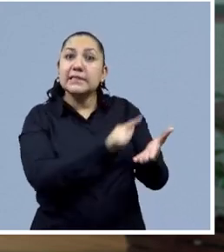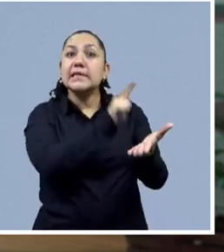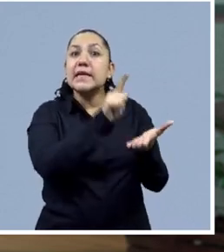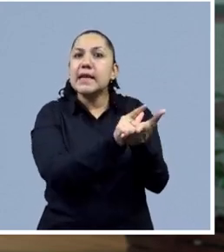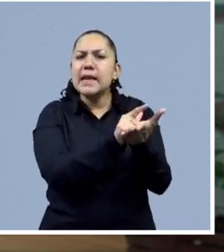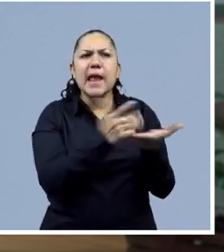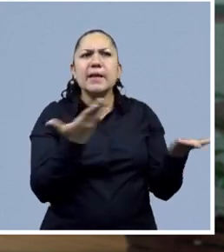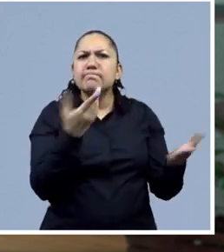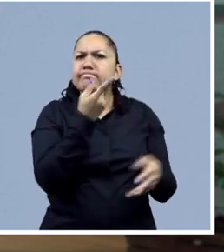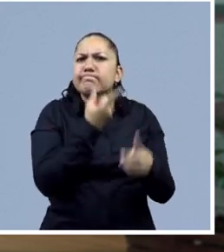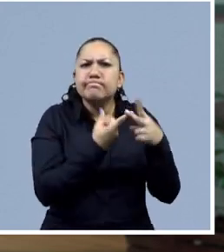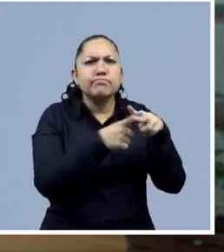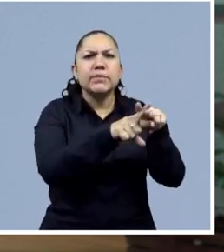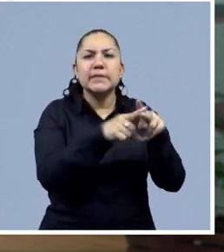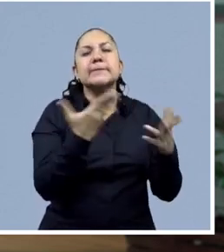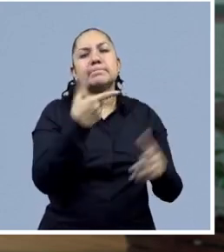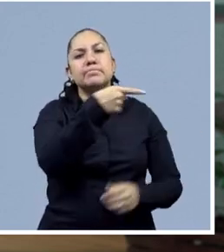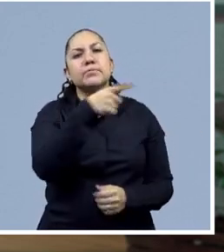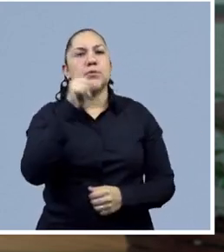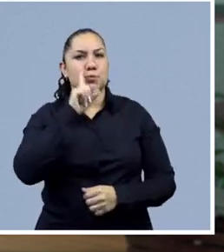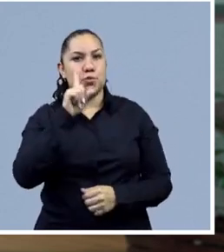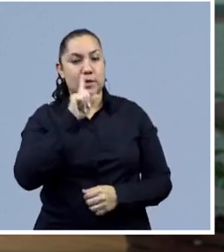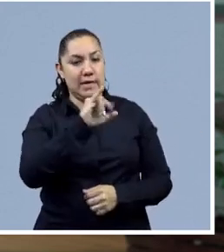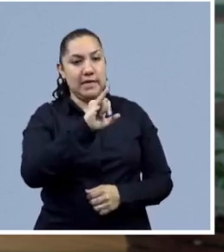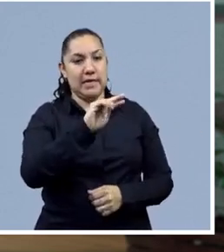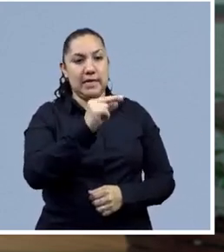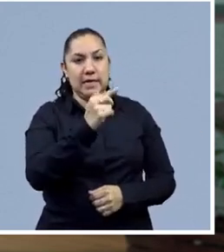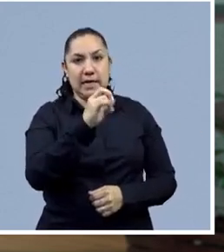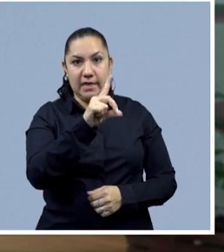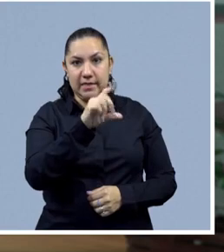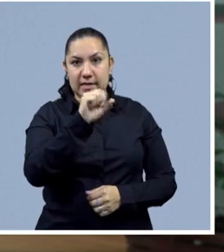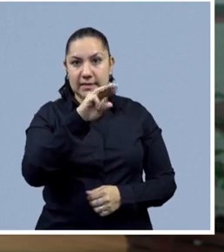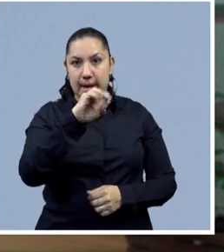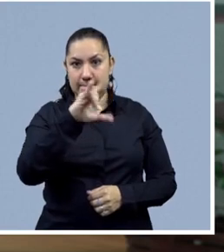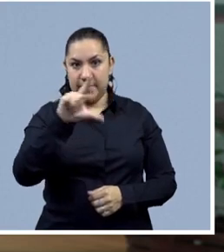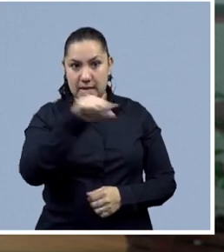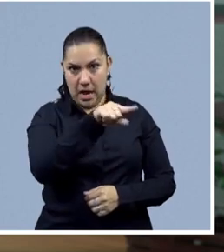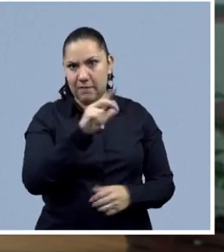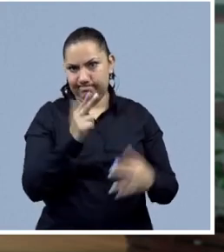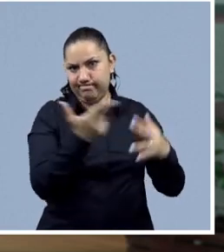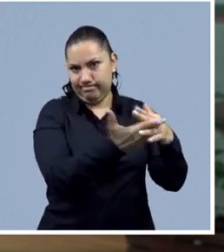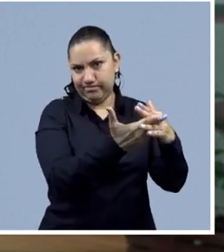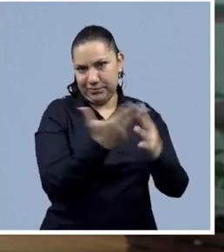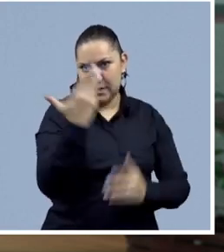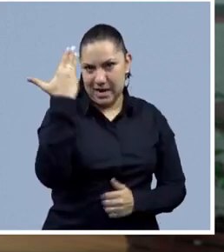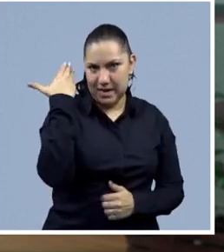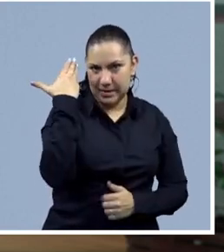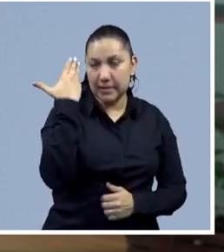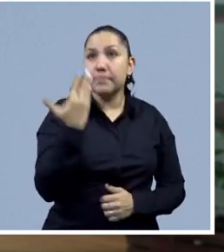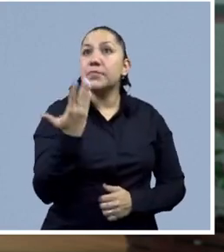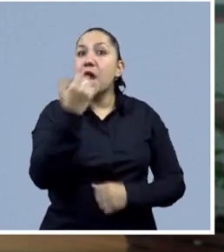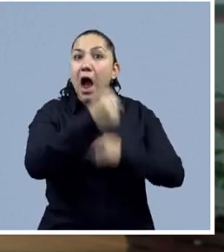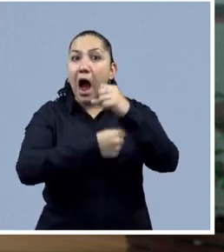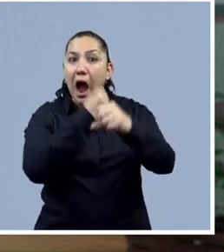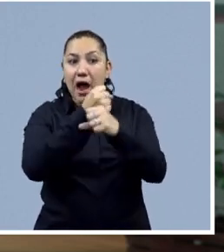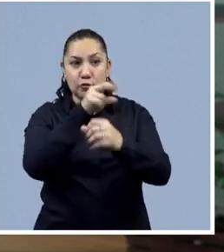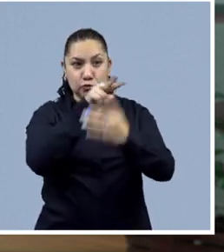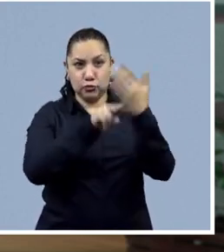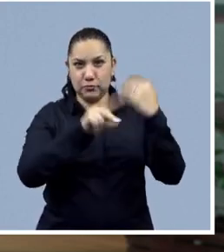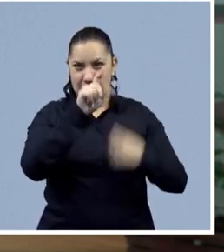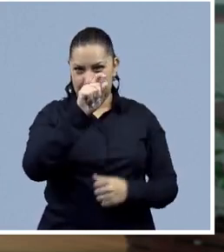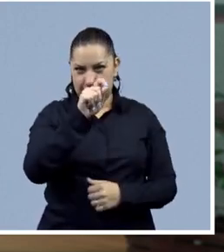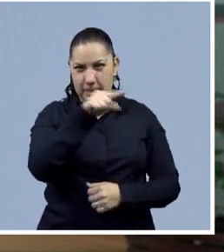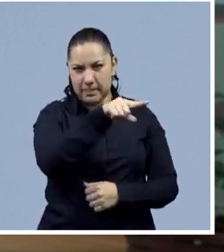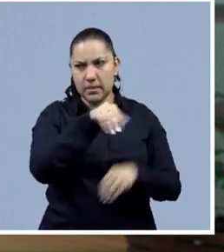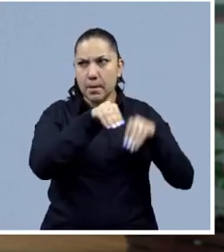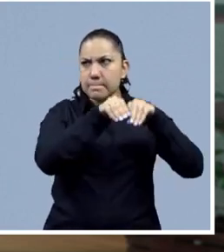partir del homicidio, feminicidio de Ingrid Escamilla, en el cual en 2020 la sociedad de alguna